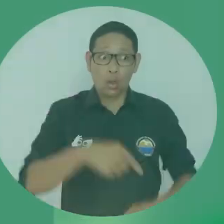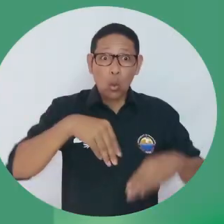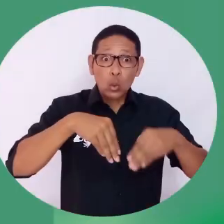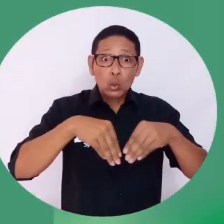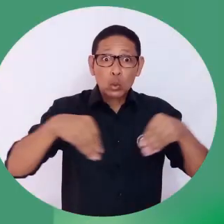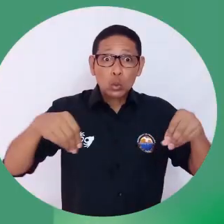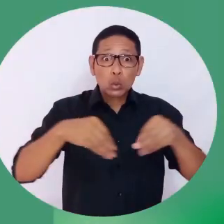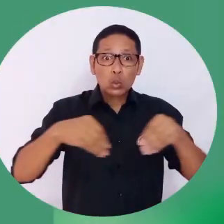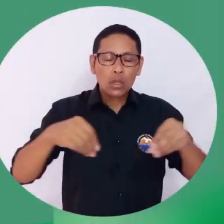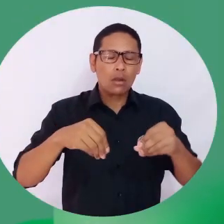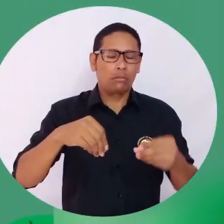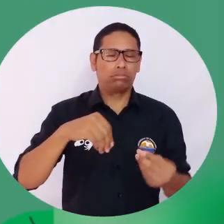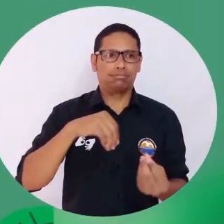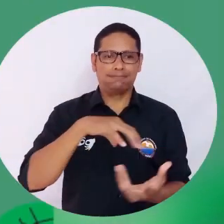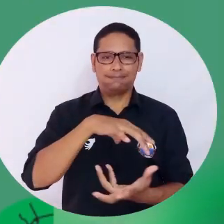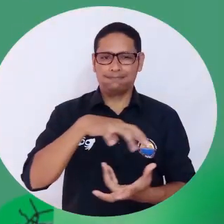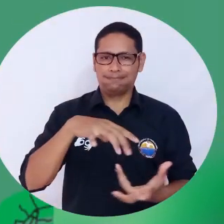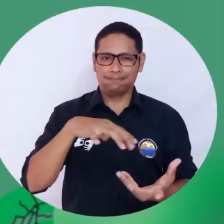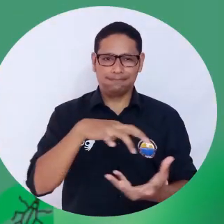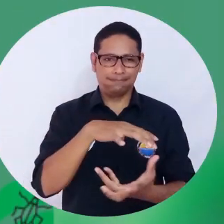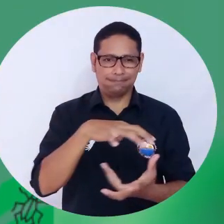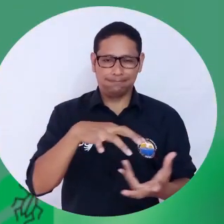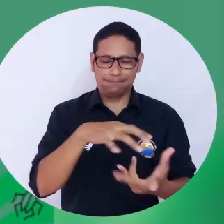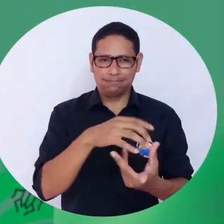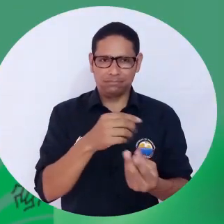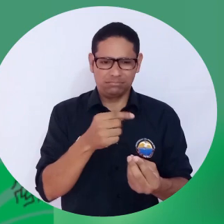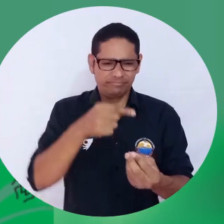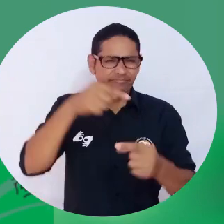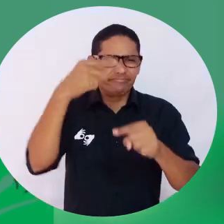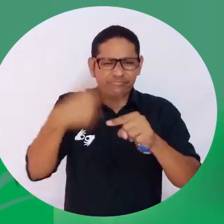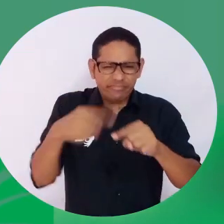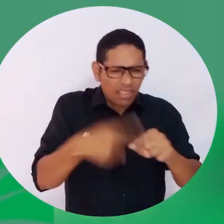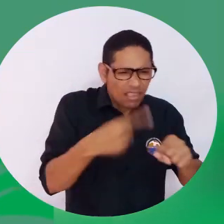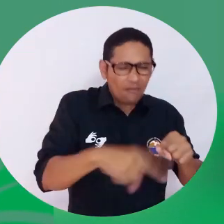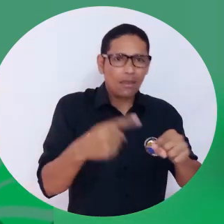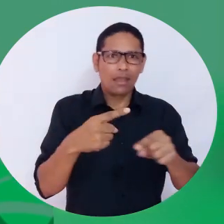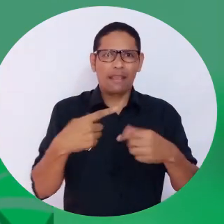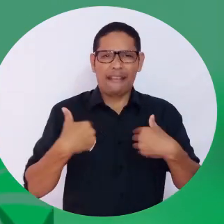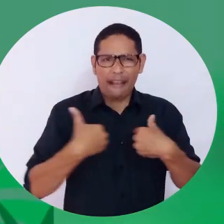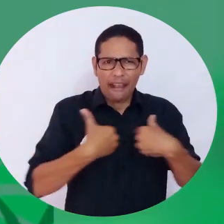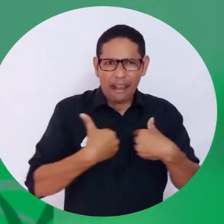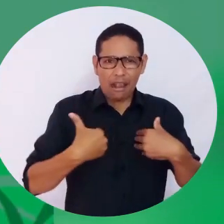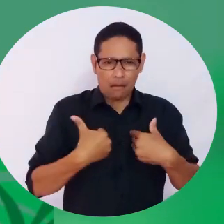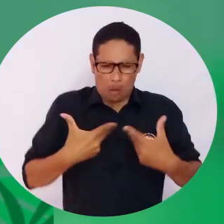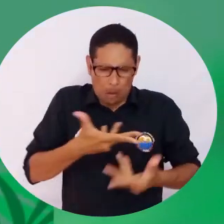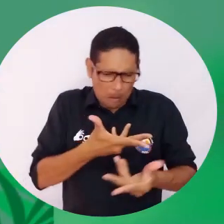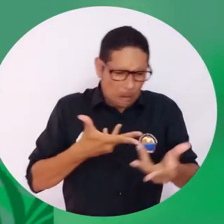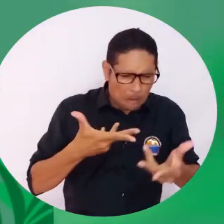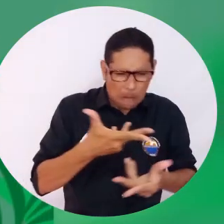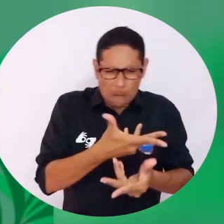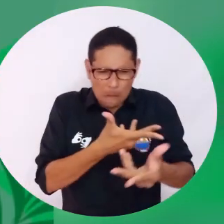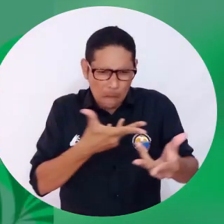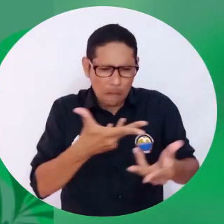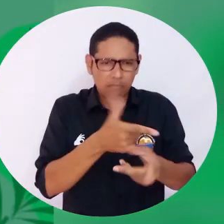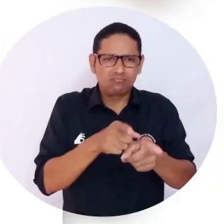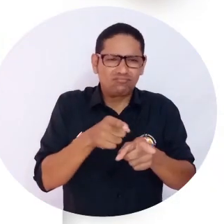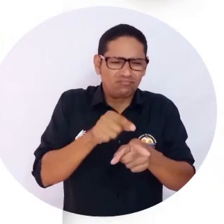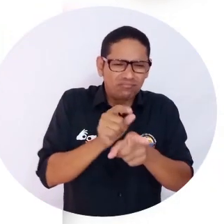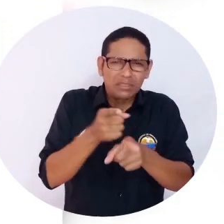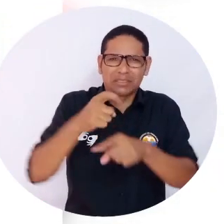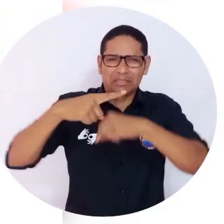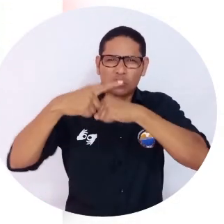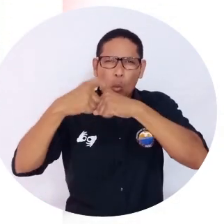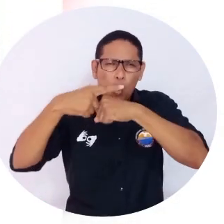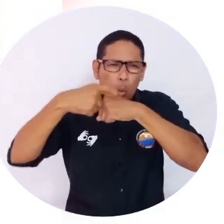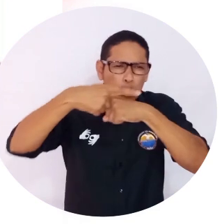El suelo es un gran ecosistema de la naturaleza que compone una gran diversidad de organismos que interactúan entre sí, a